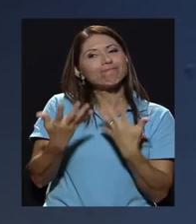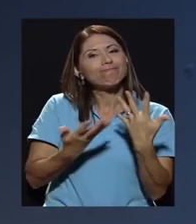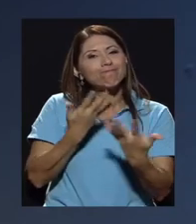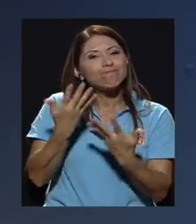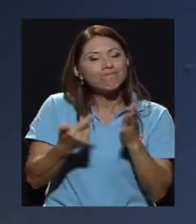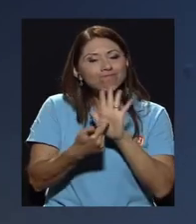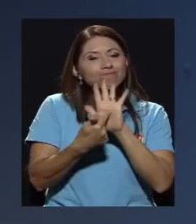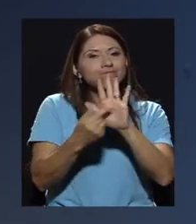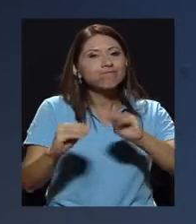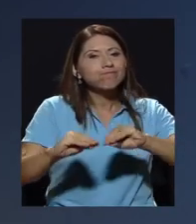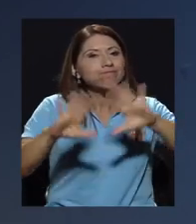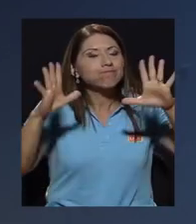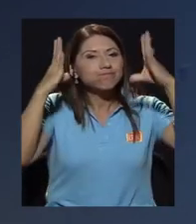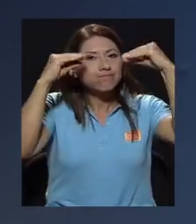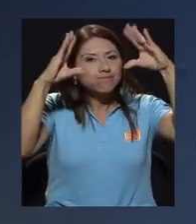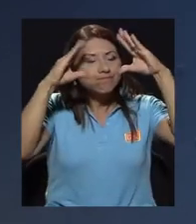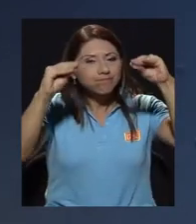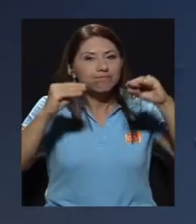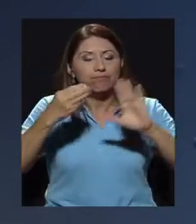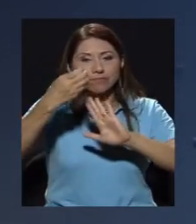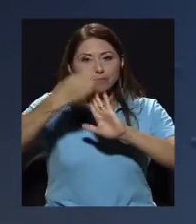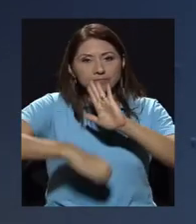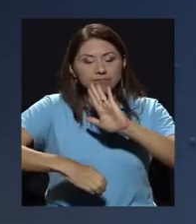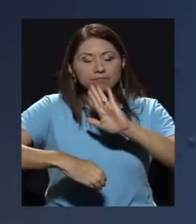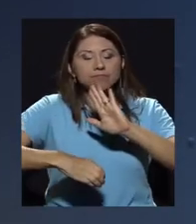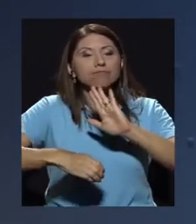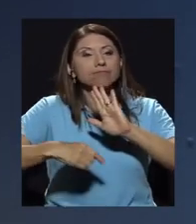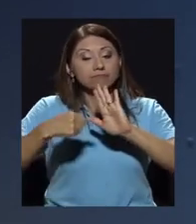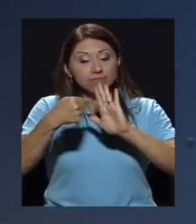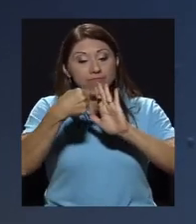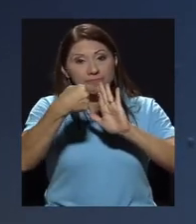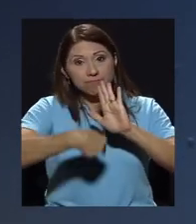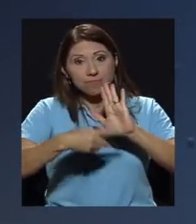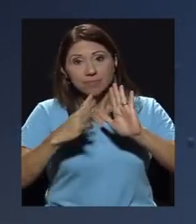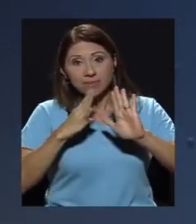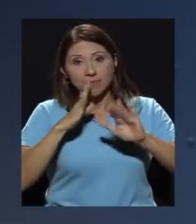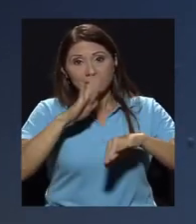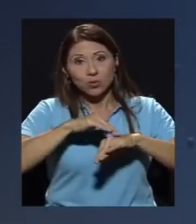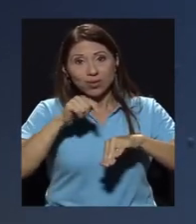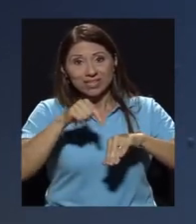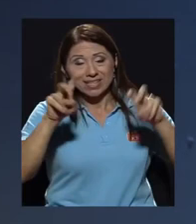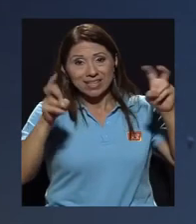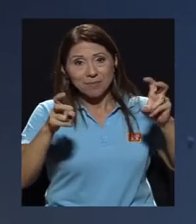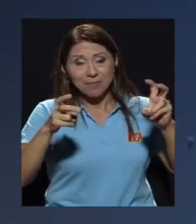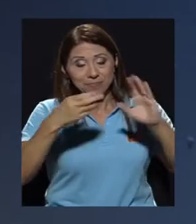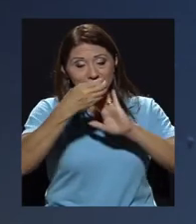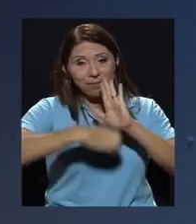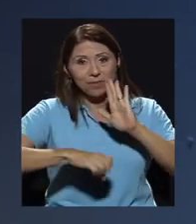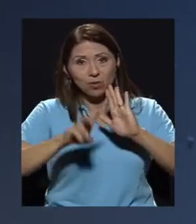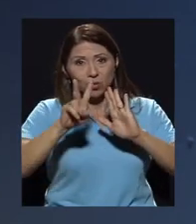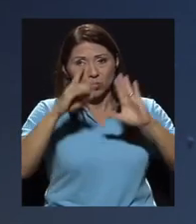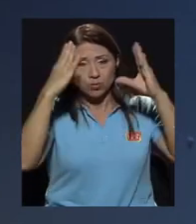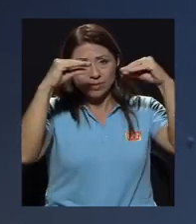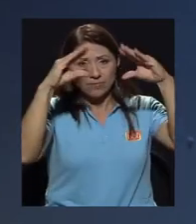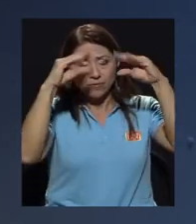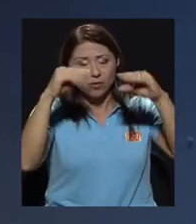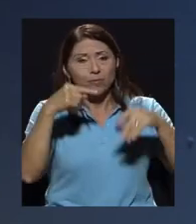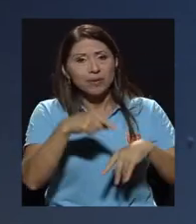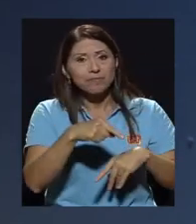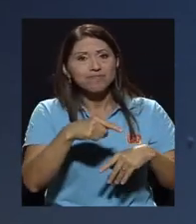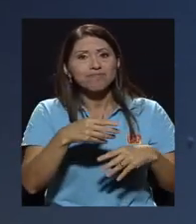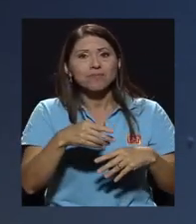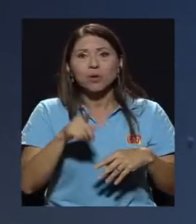transparencia en la información de hecho en el capítulo que abarca este tema el capítulo 2 del informe precisamente